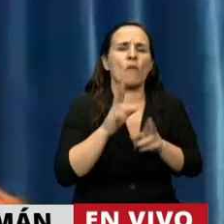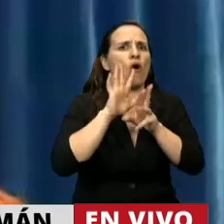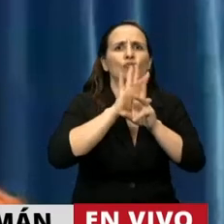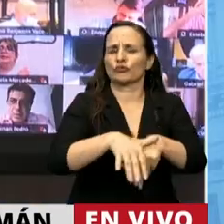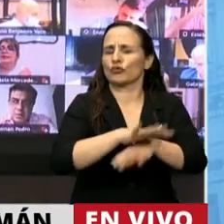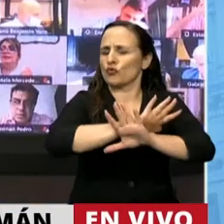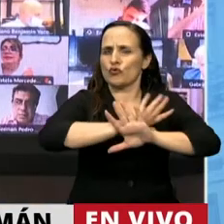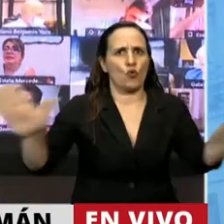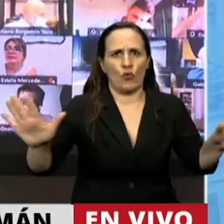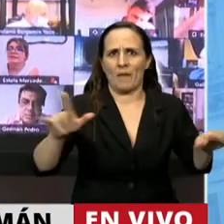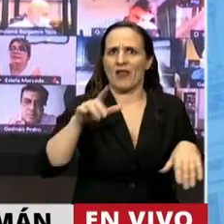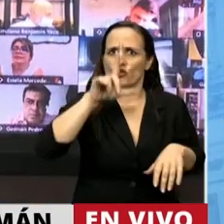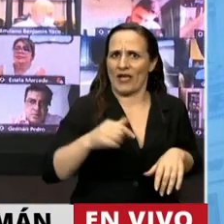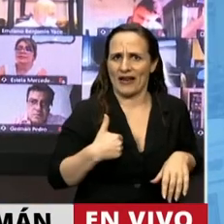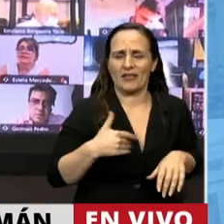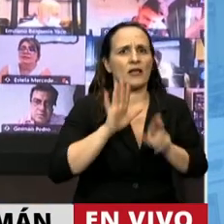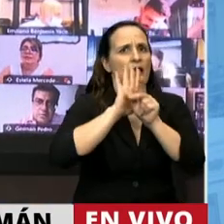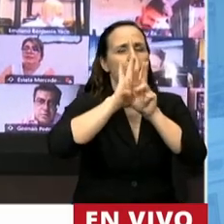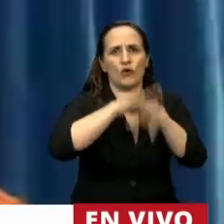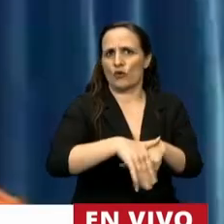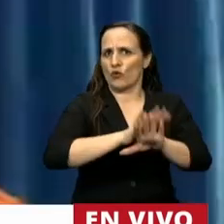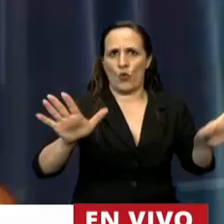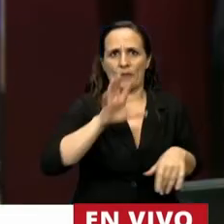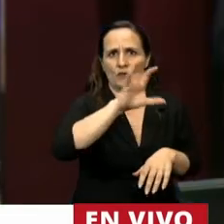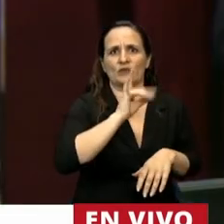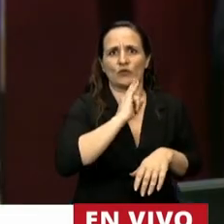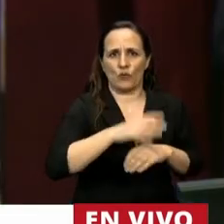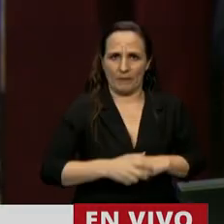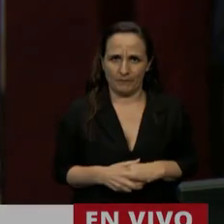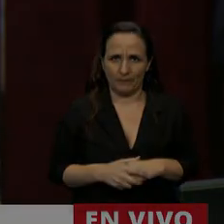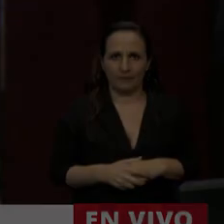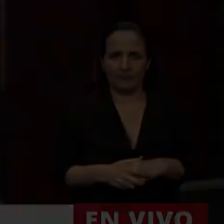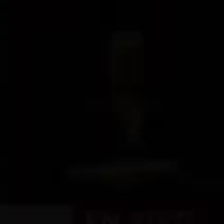nuestro país, ni una menos en Tucumán. Muchas gracias. Gracias, diputada Ávila.